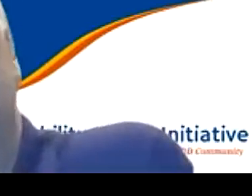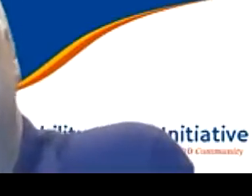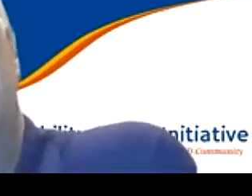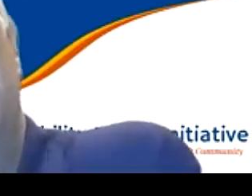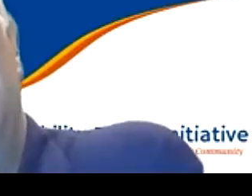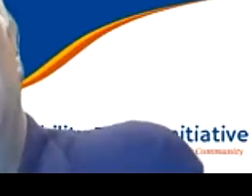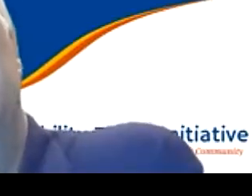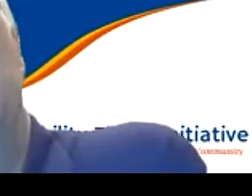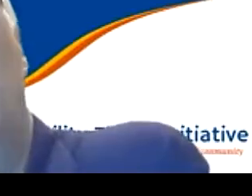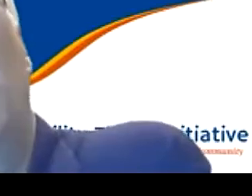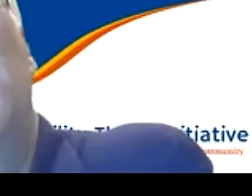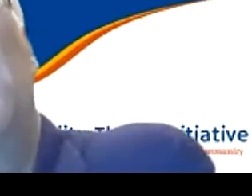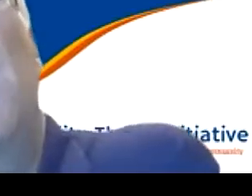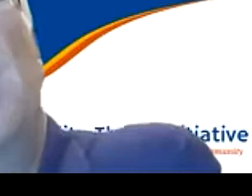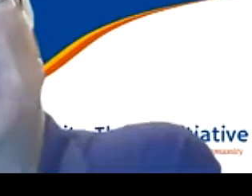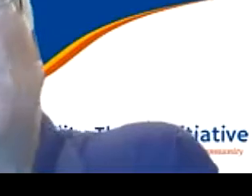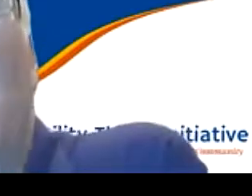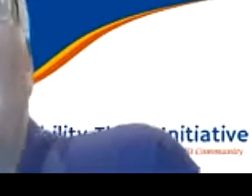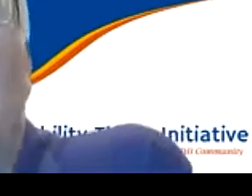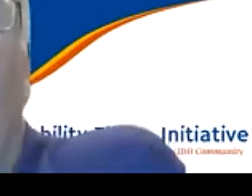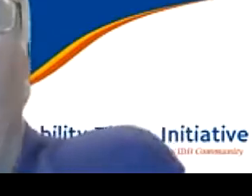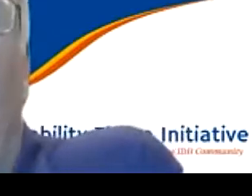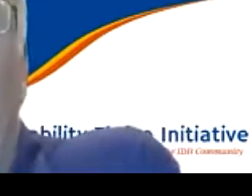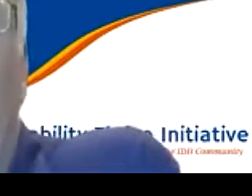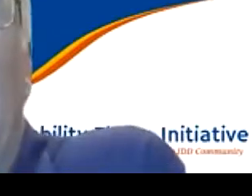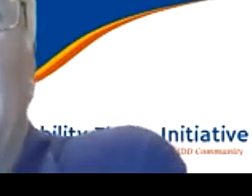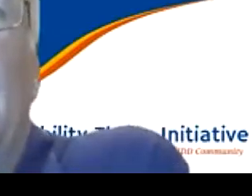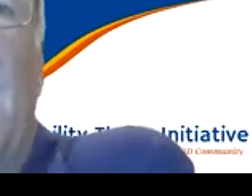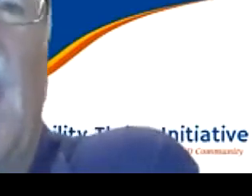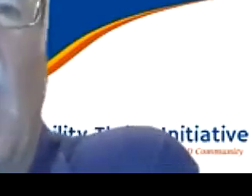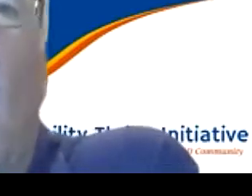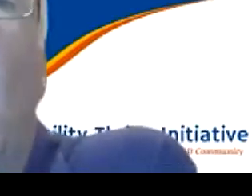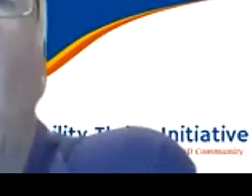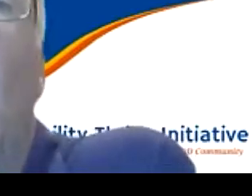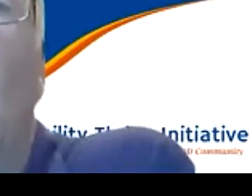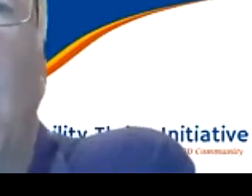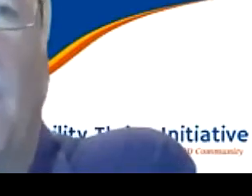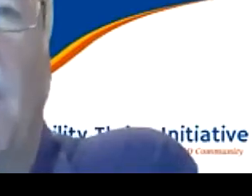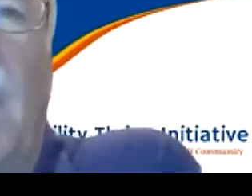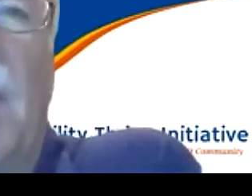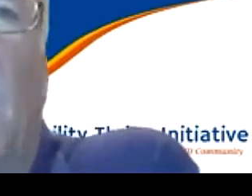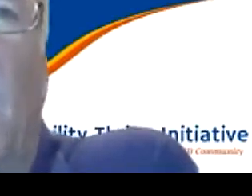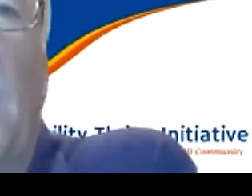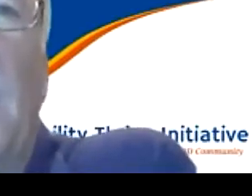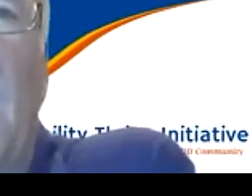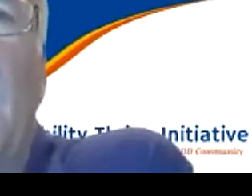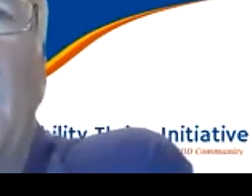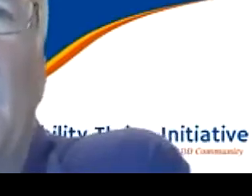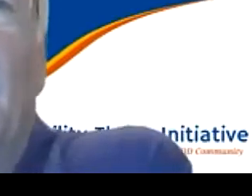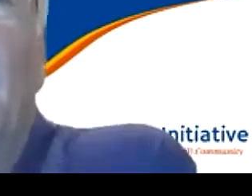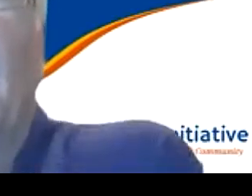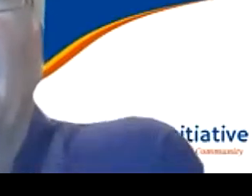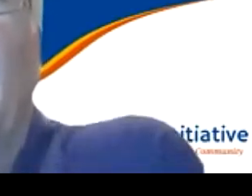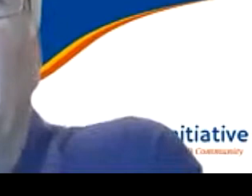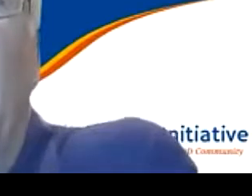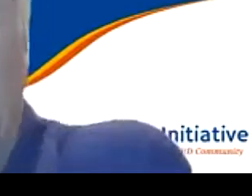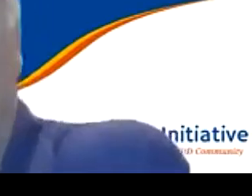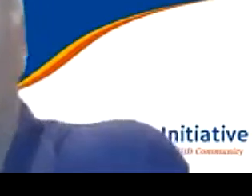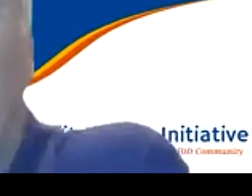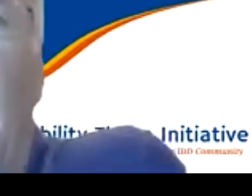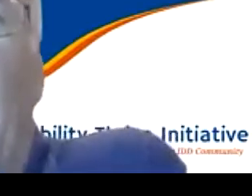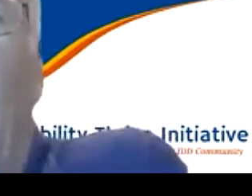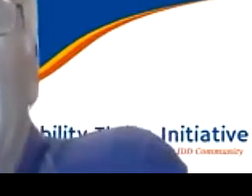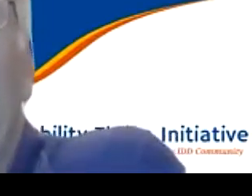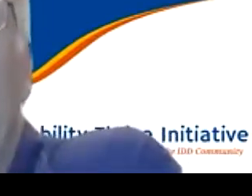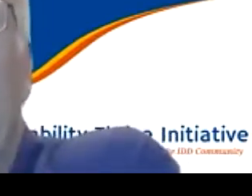Entonces, ¿cómo te has sentido tú bien apoyada al tomar esa decisión, verdad? De tal vez quedarte en casa en